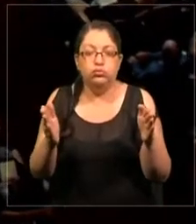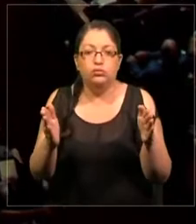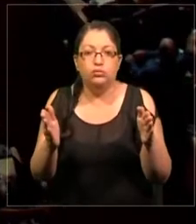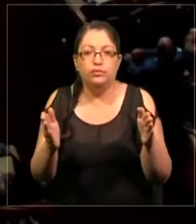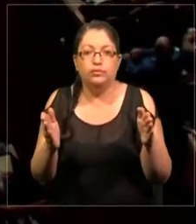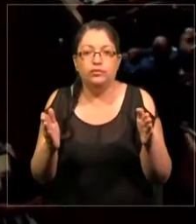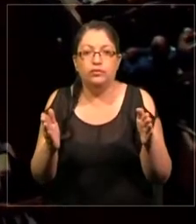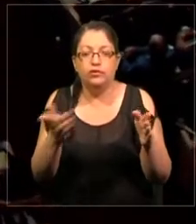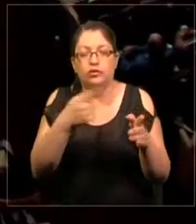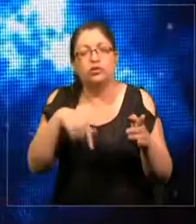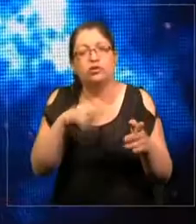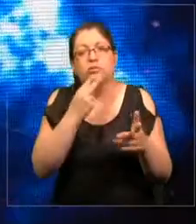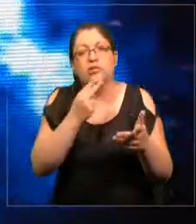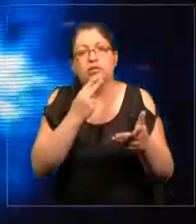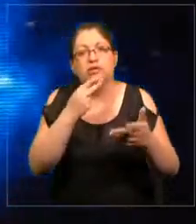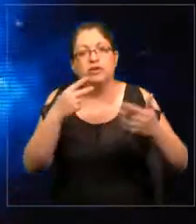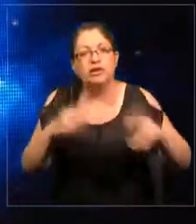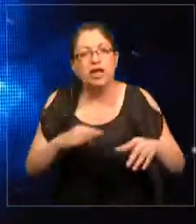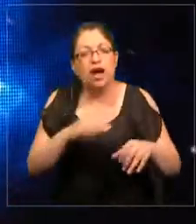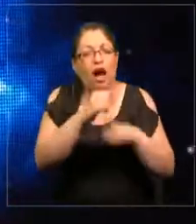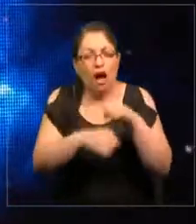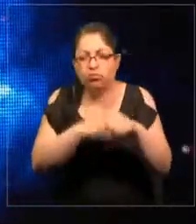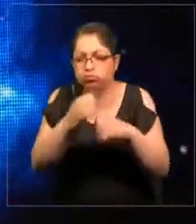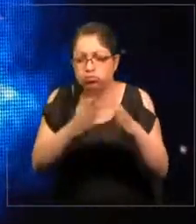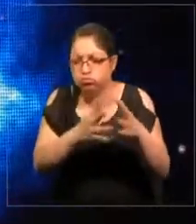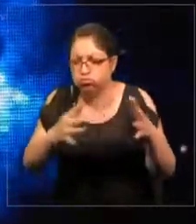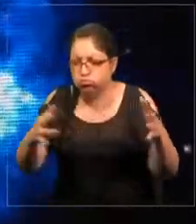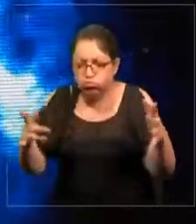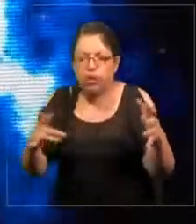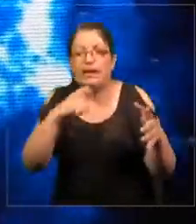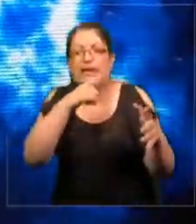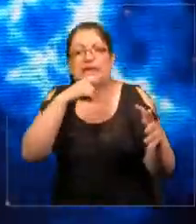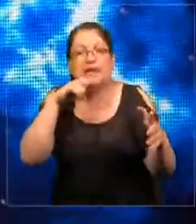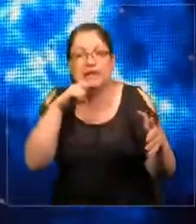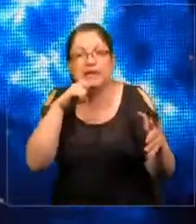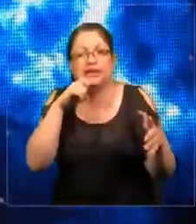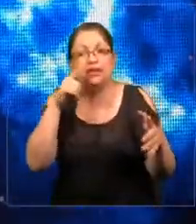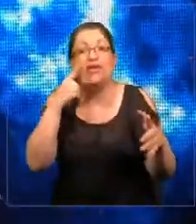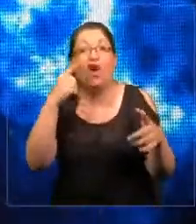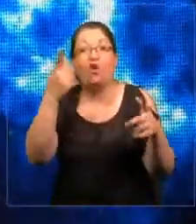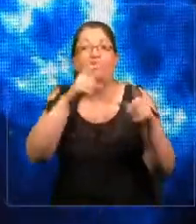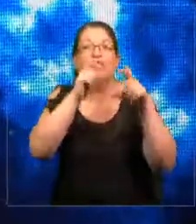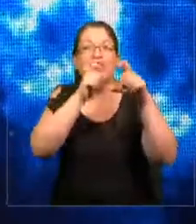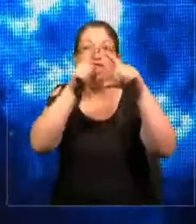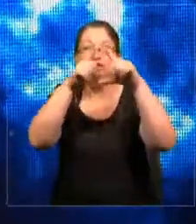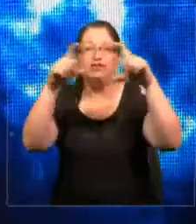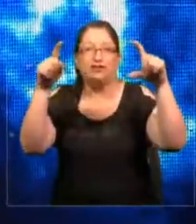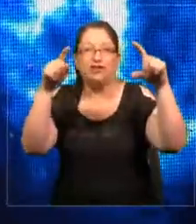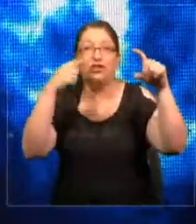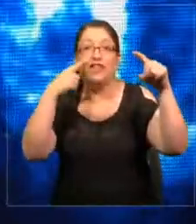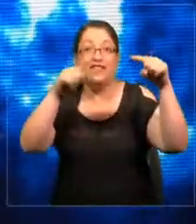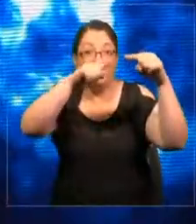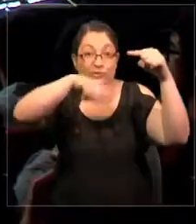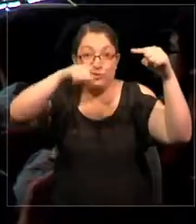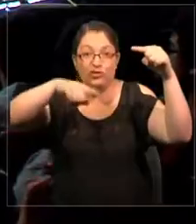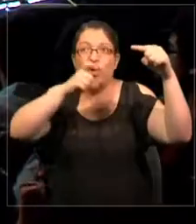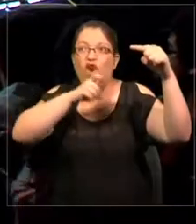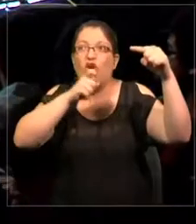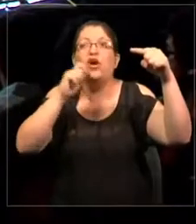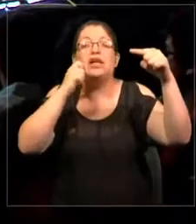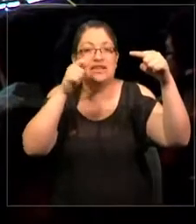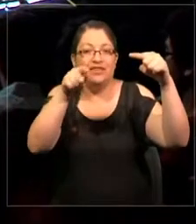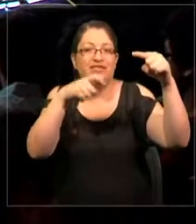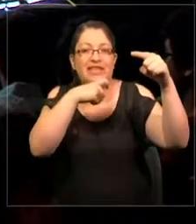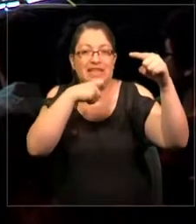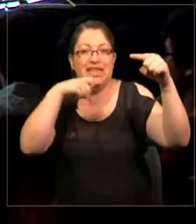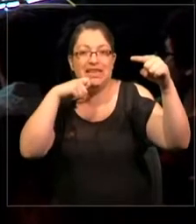Hemos vivido años consecutivos de sequía, y esto se designa con las zonas rojas. Pueden ver muchas zonas rojas ahí. Esto significa